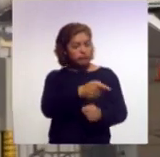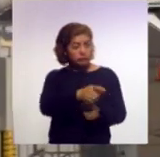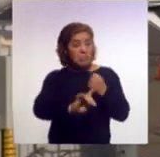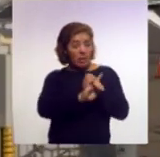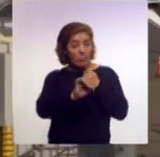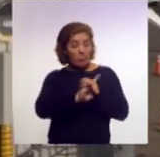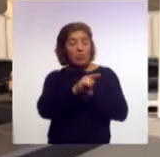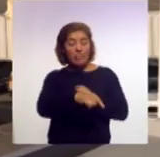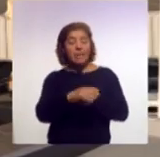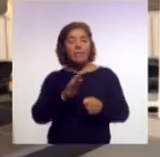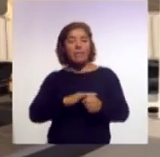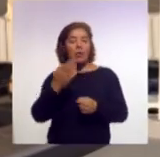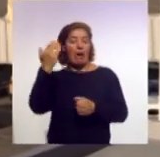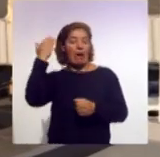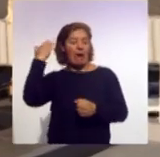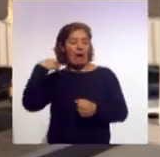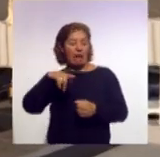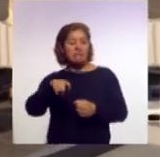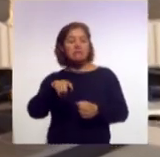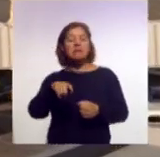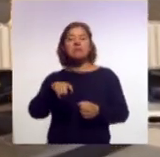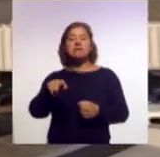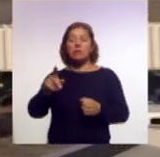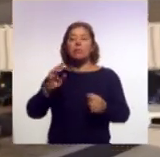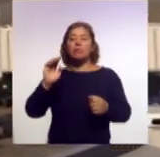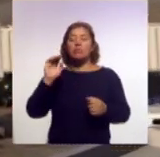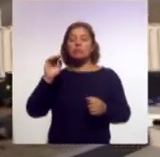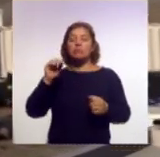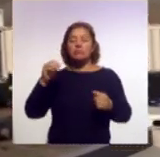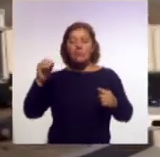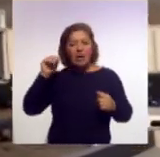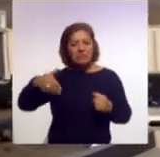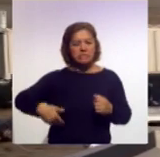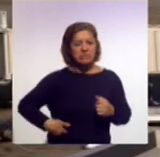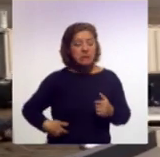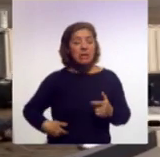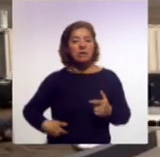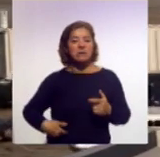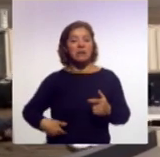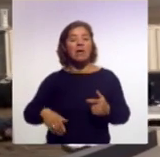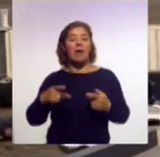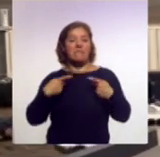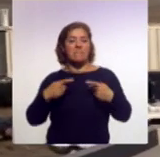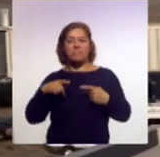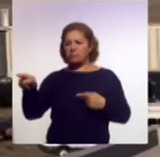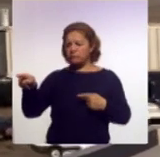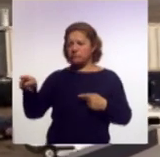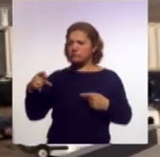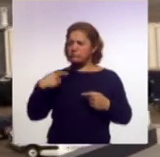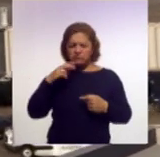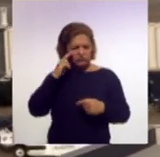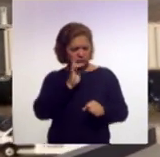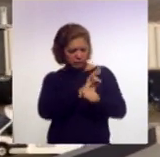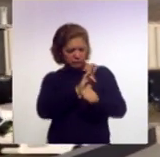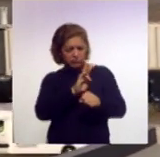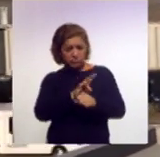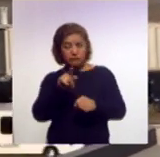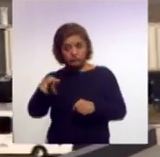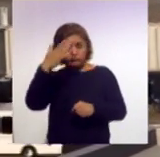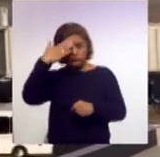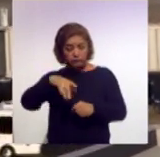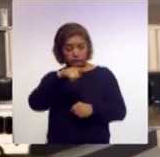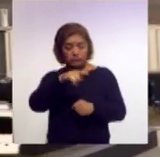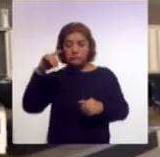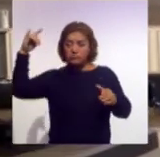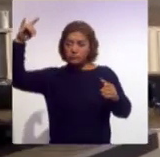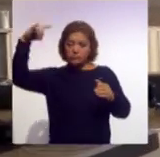problema de seguridad La decisión se produce debido a la creciente presión ejercida por los reguladores estadounidenses para que confinen a tierra